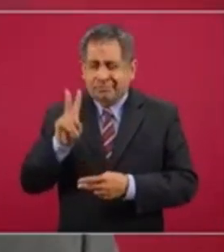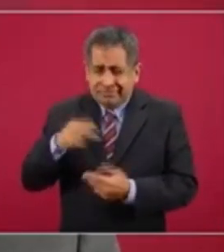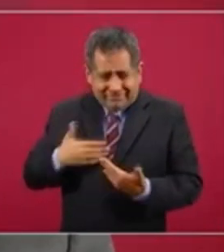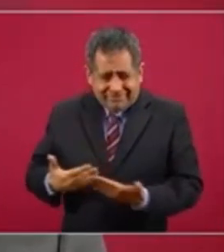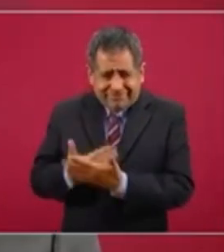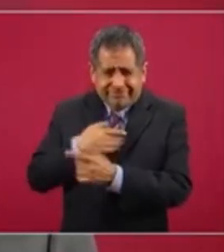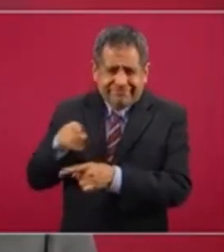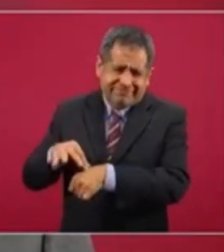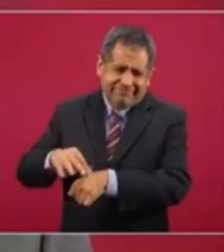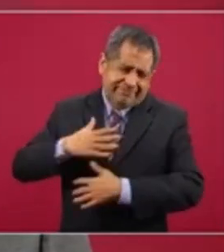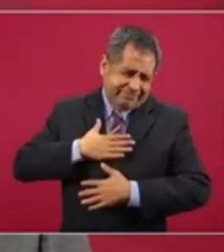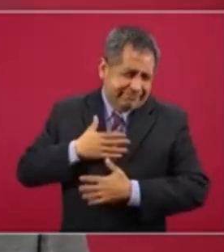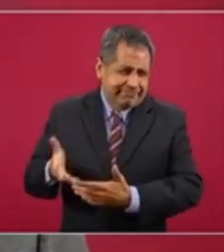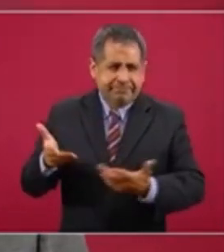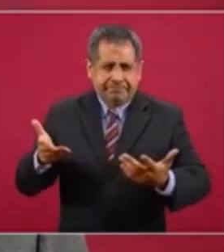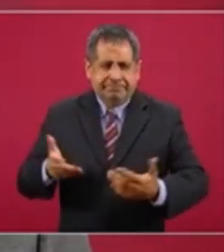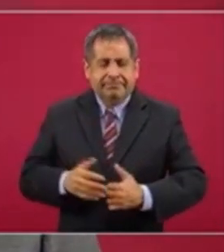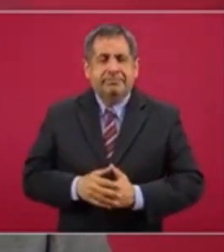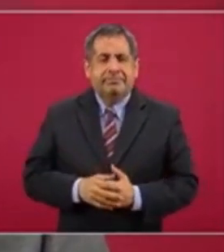nací ahí.